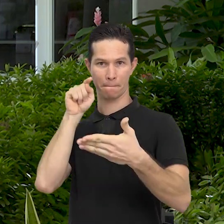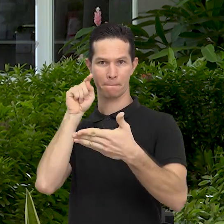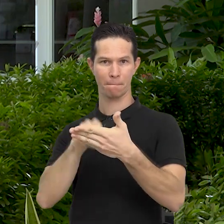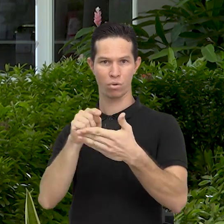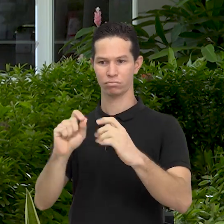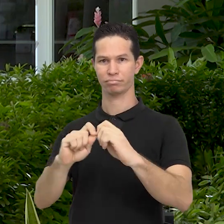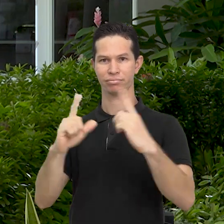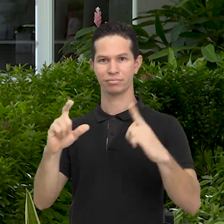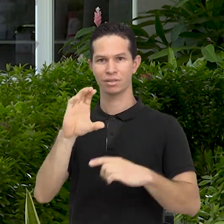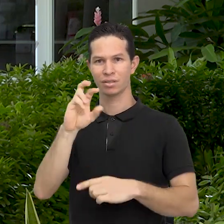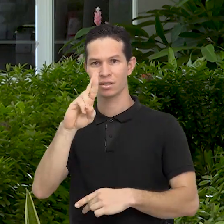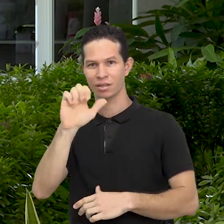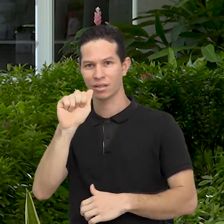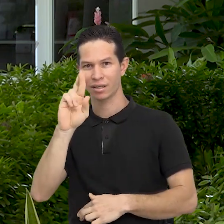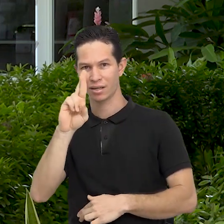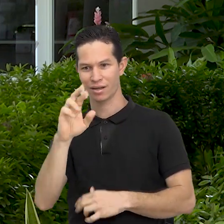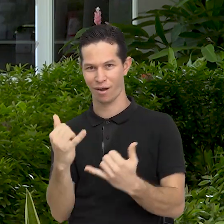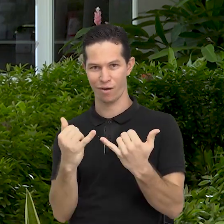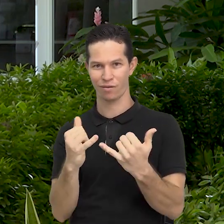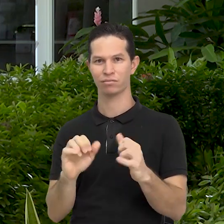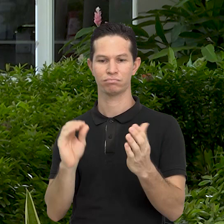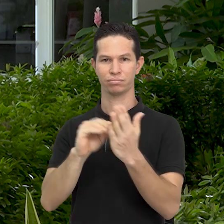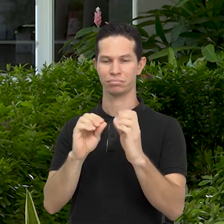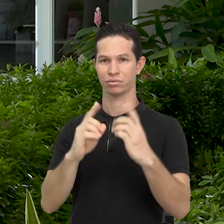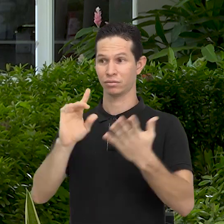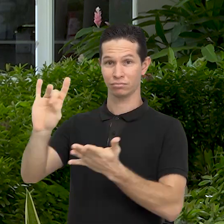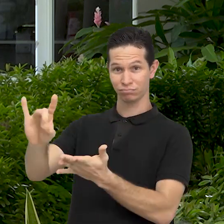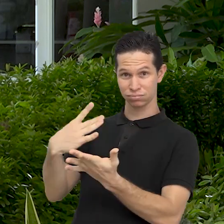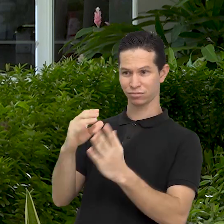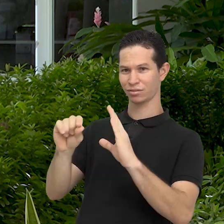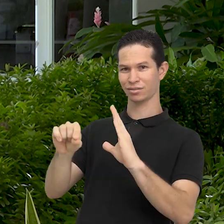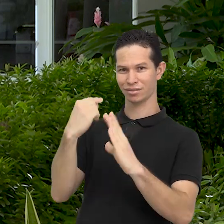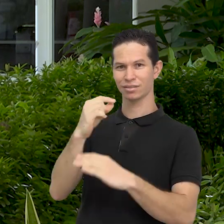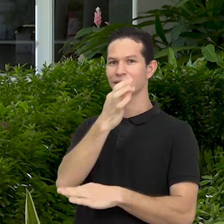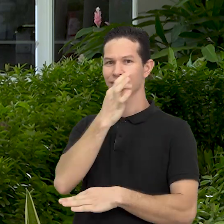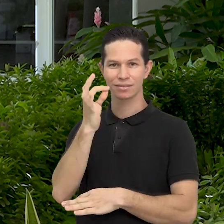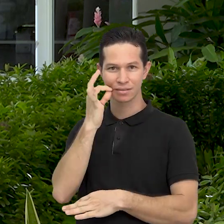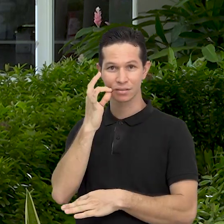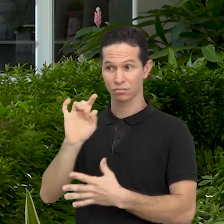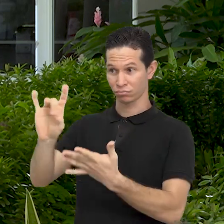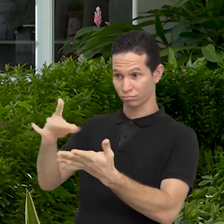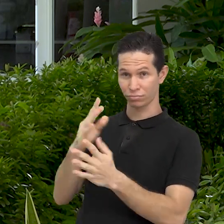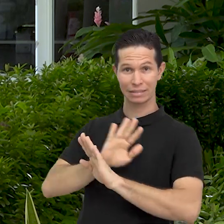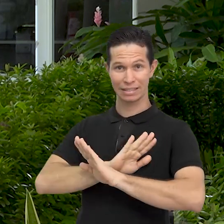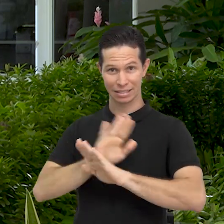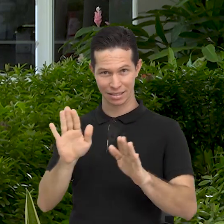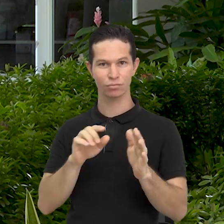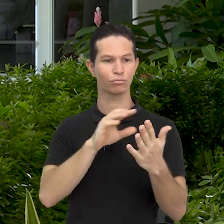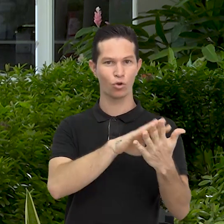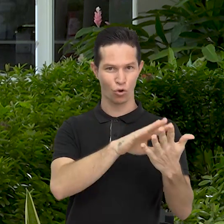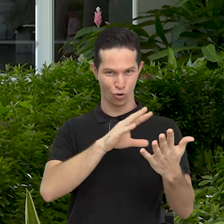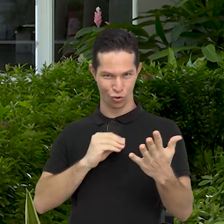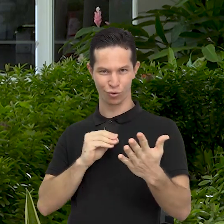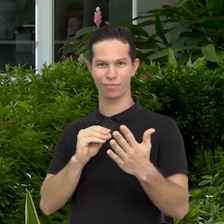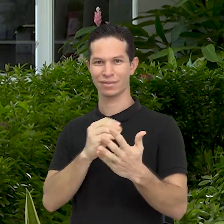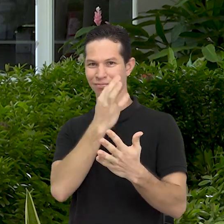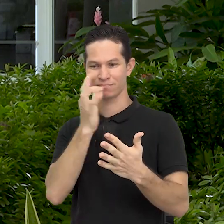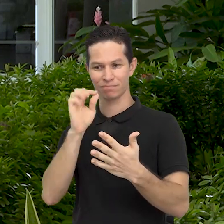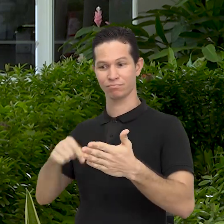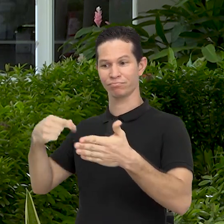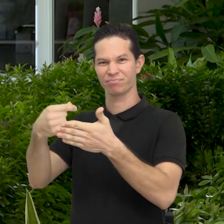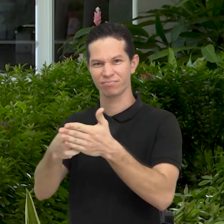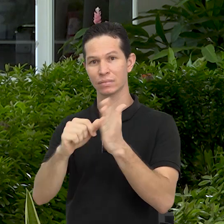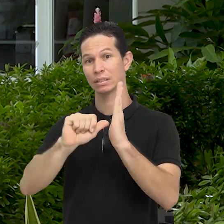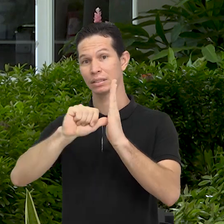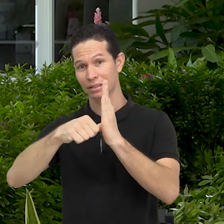Luego da clic en Crear usuario ahora para recibir la contraseña. Una vez hayas recibido el correo electrónico, ingresa nuevamente con tu usuario,